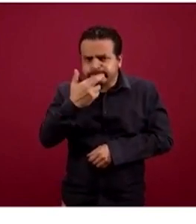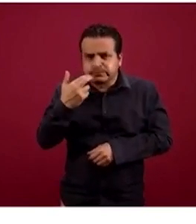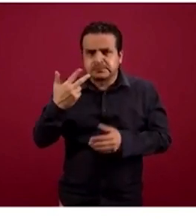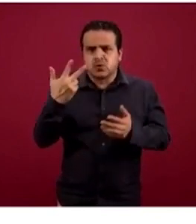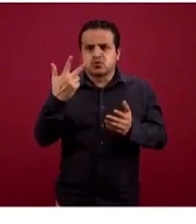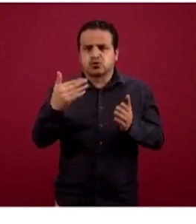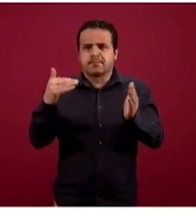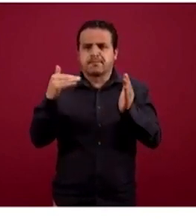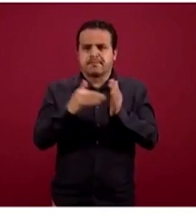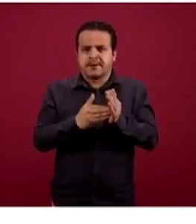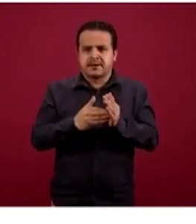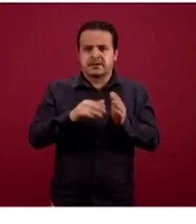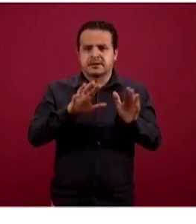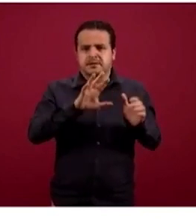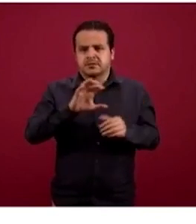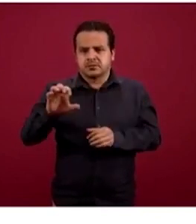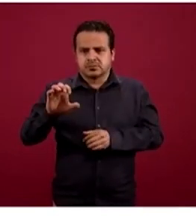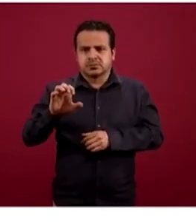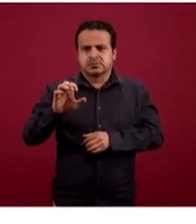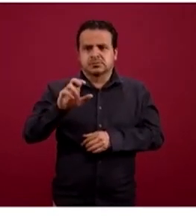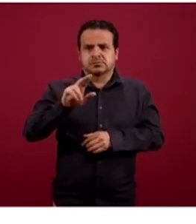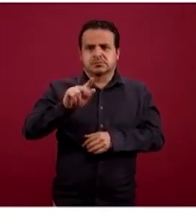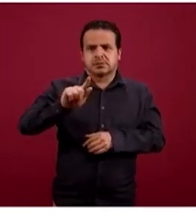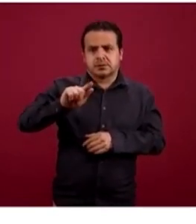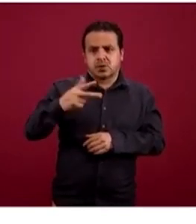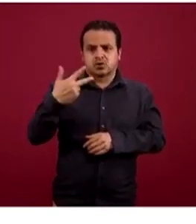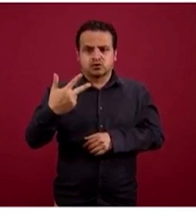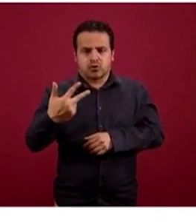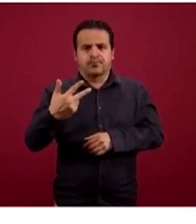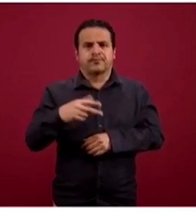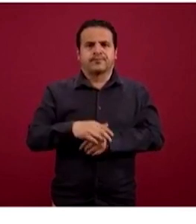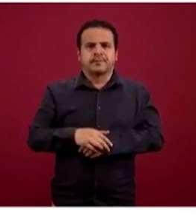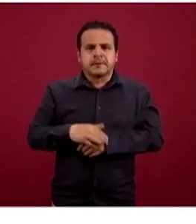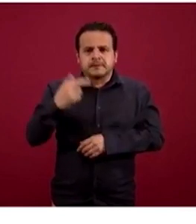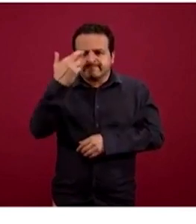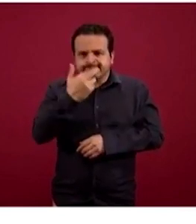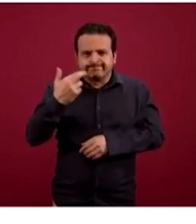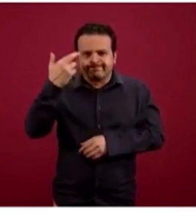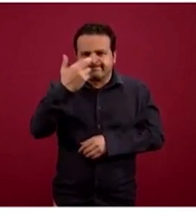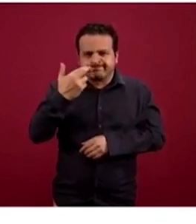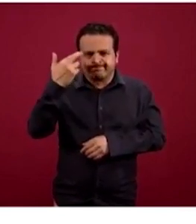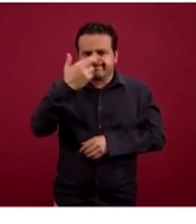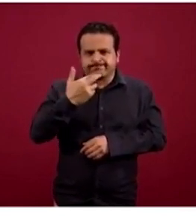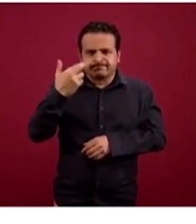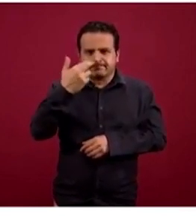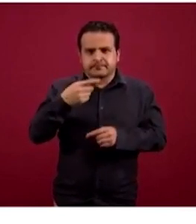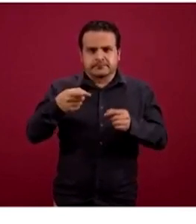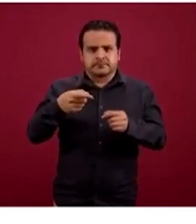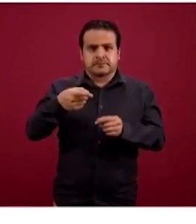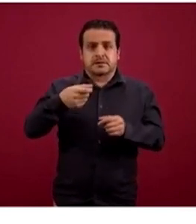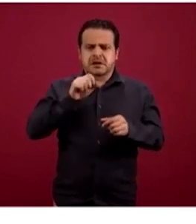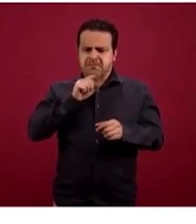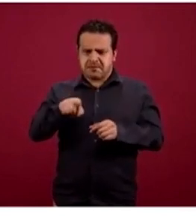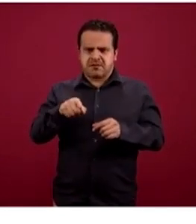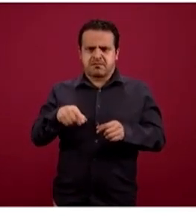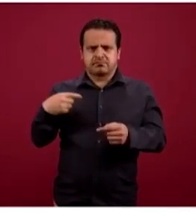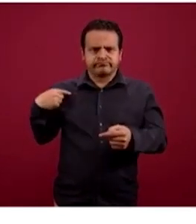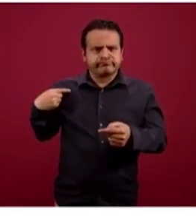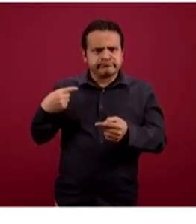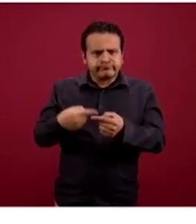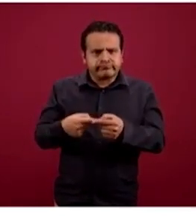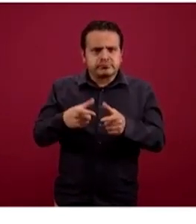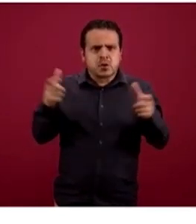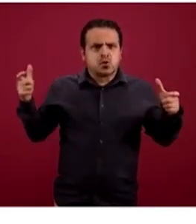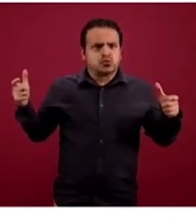Si vamos viendo las cifras de día con día, vemos también cómo esta cantidad ha estado disminuyendo, de casi